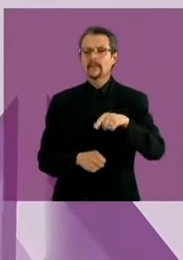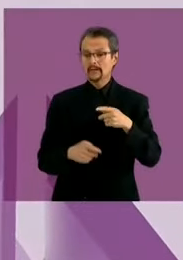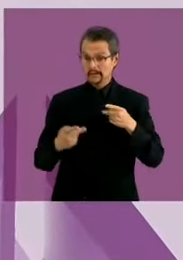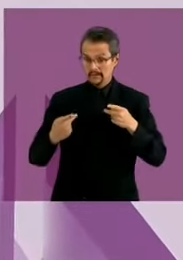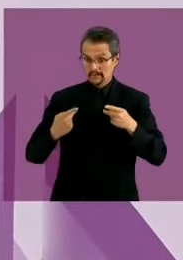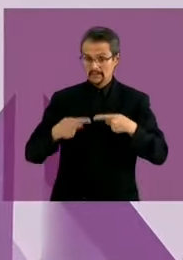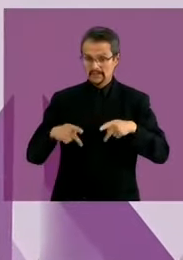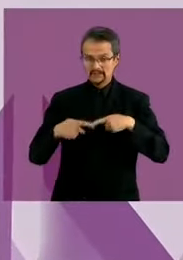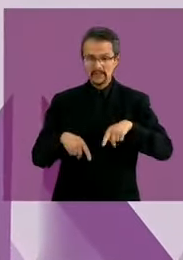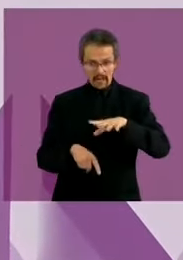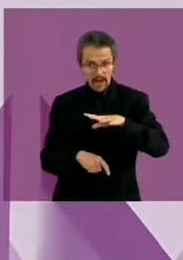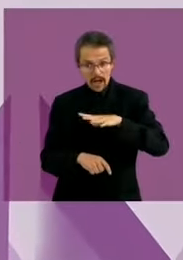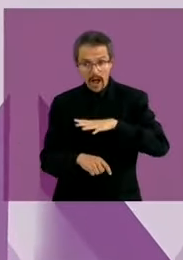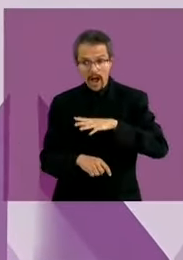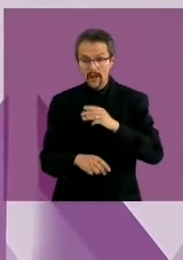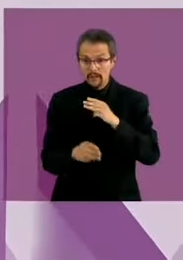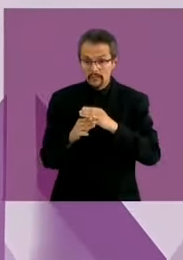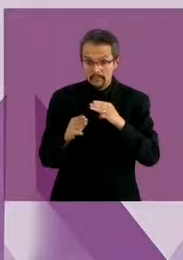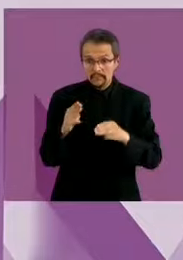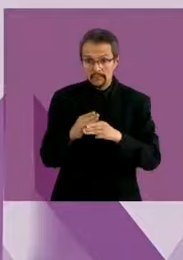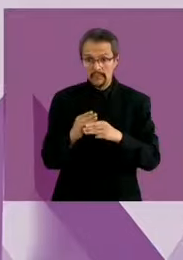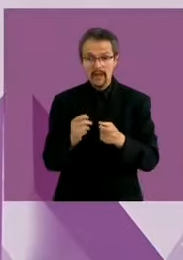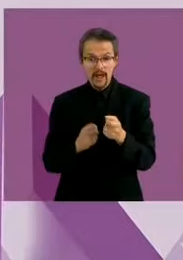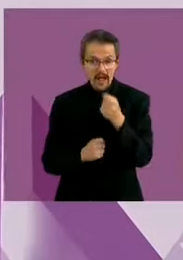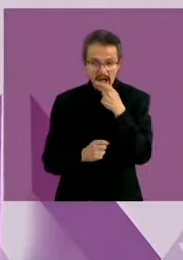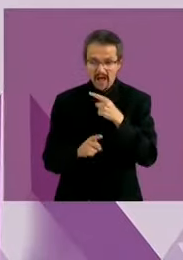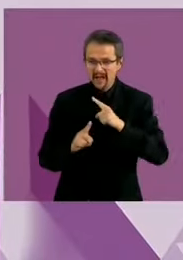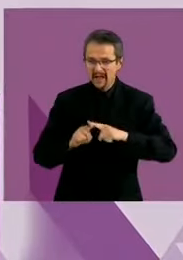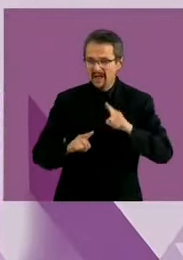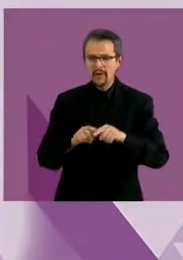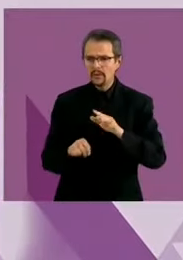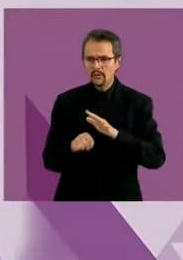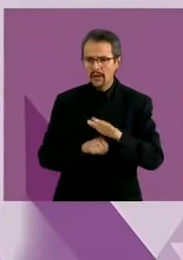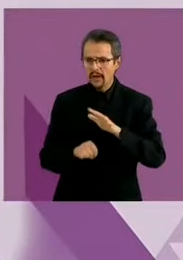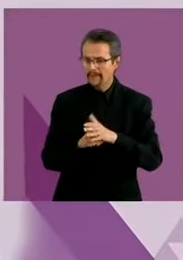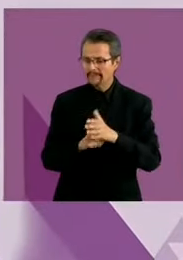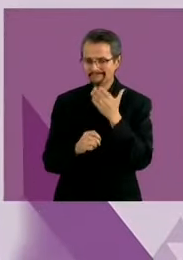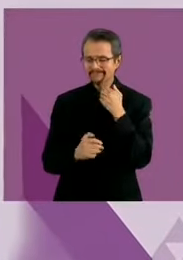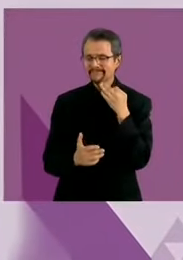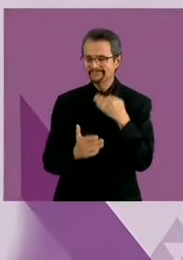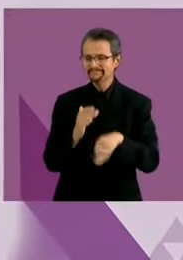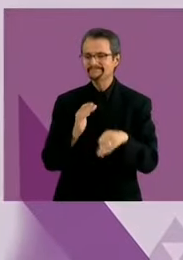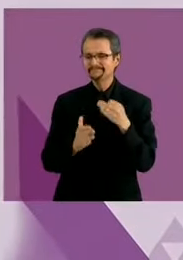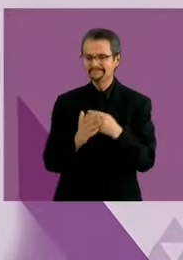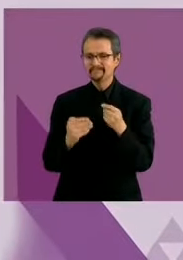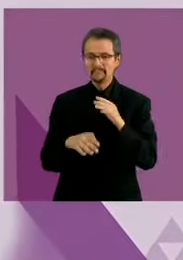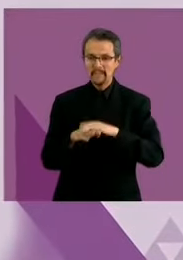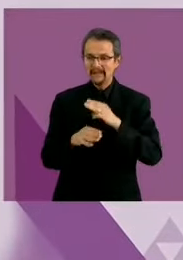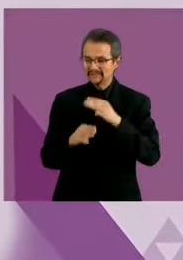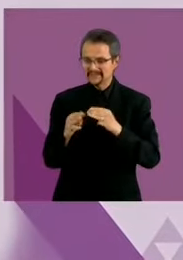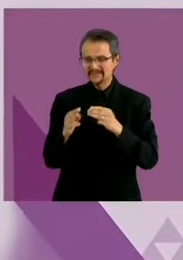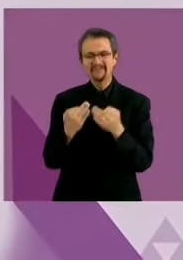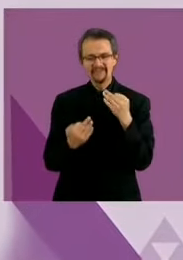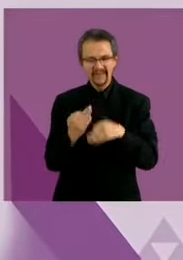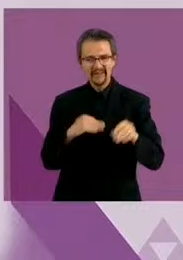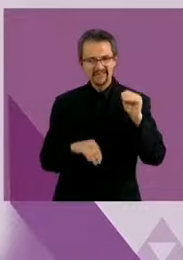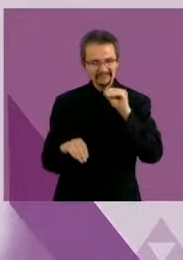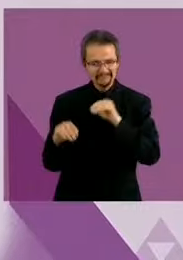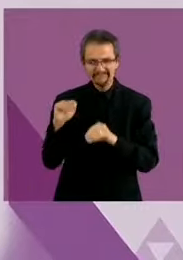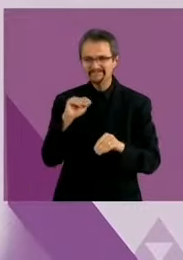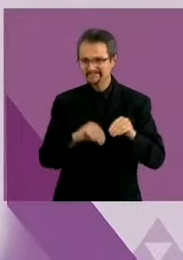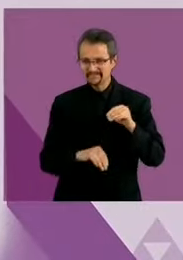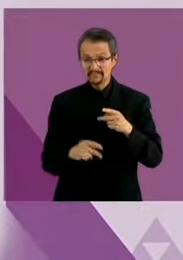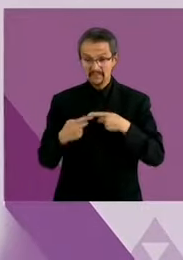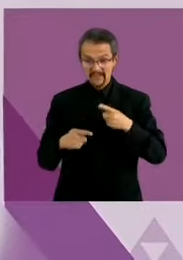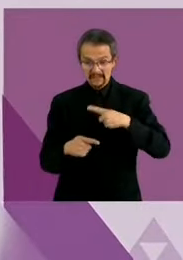se cuenta con los equipos suficientes en los hospitales para realizar estudios en general. Por lo tanto, las fechas de seguimiento al tratamiento